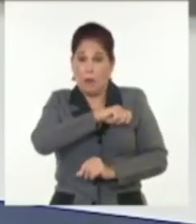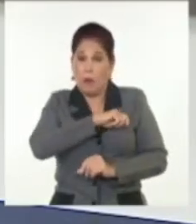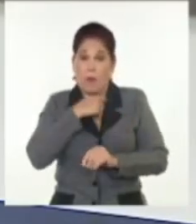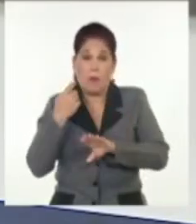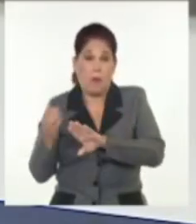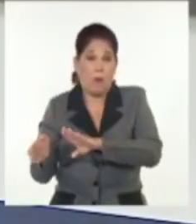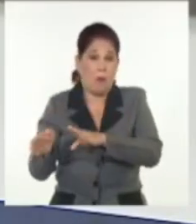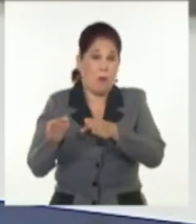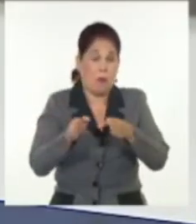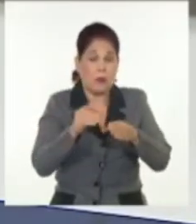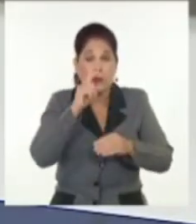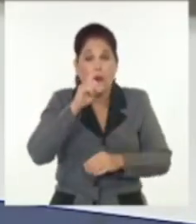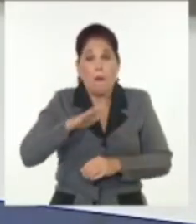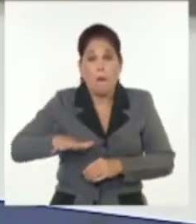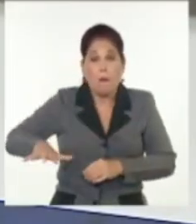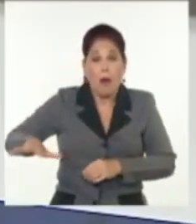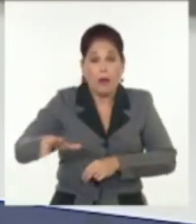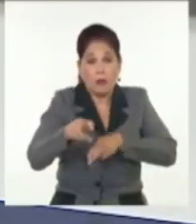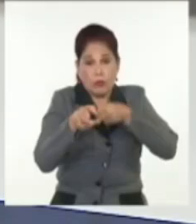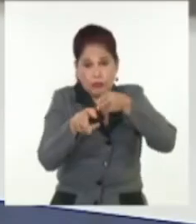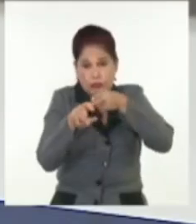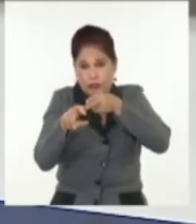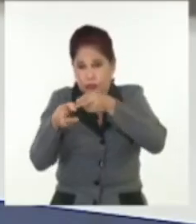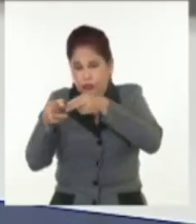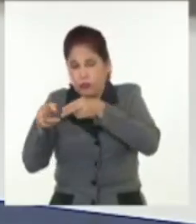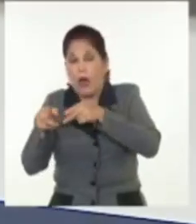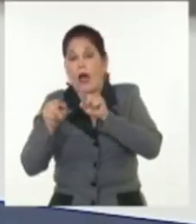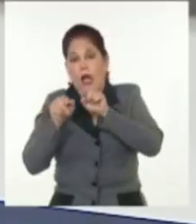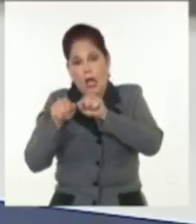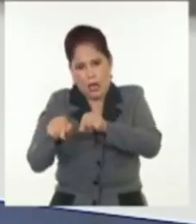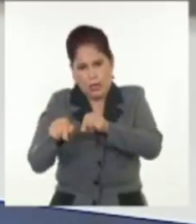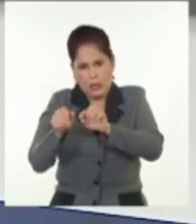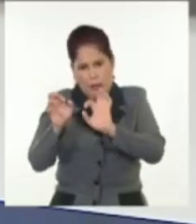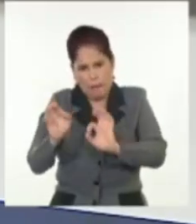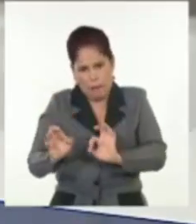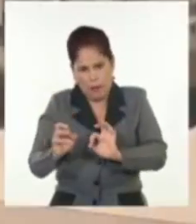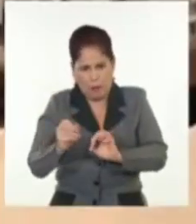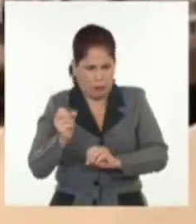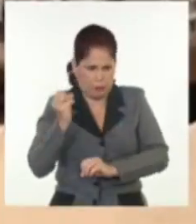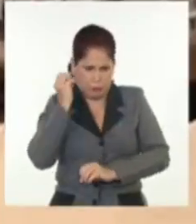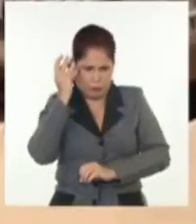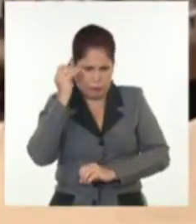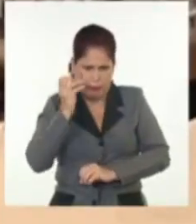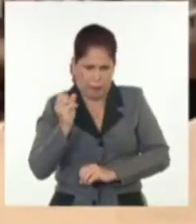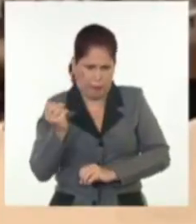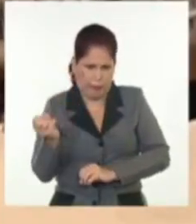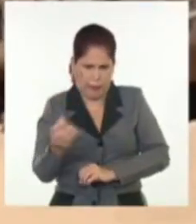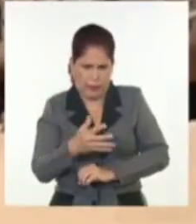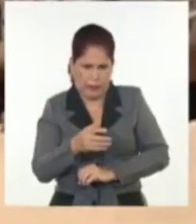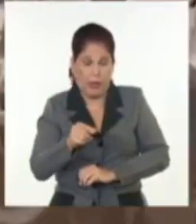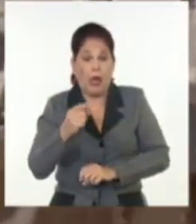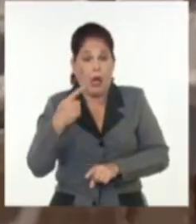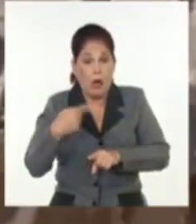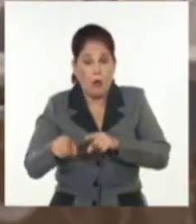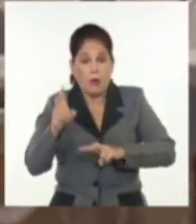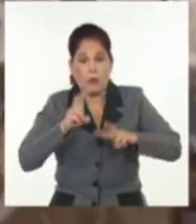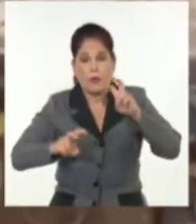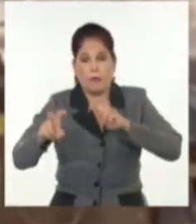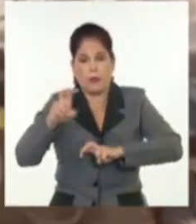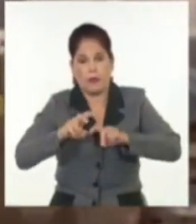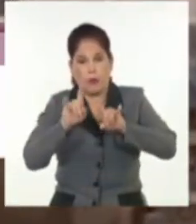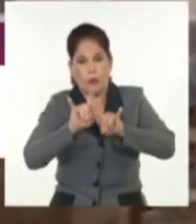imágenes de barrios enteros arrasados hecha por tierra esa misma tesis. A la par trasciende una investigación de la Universidad